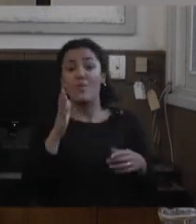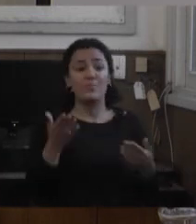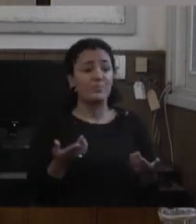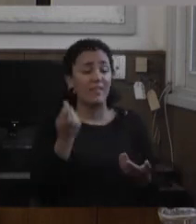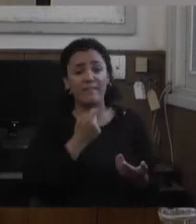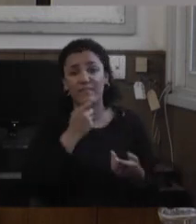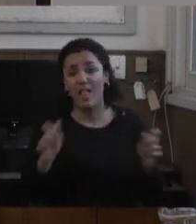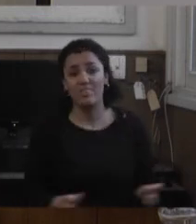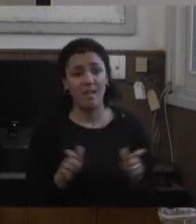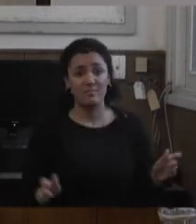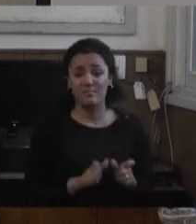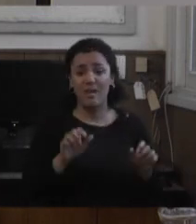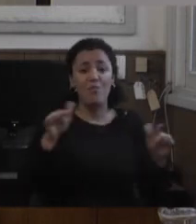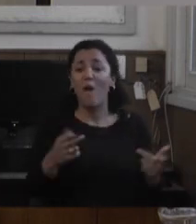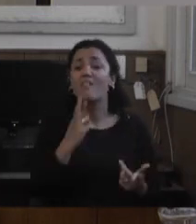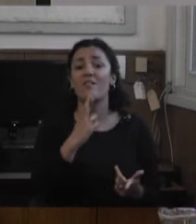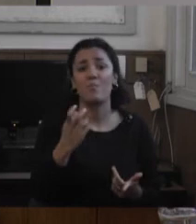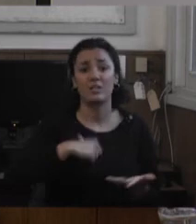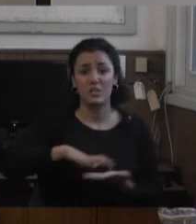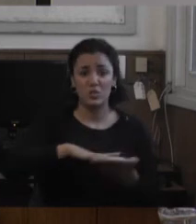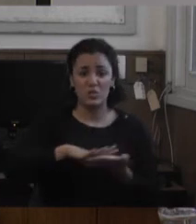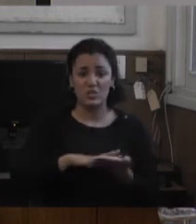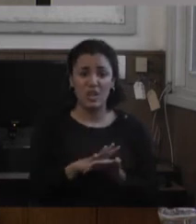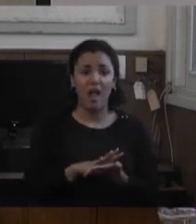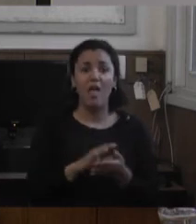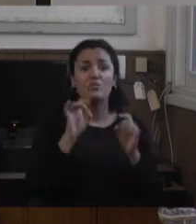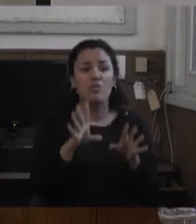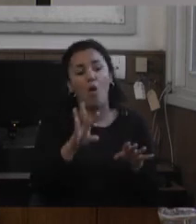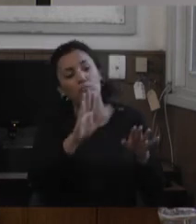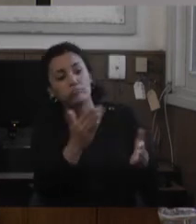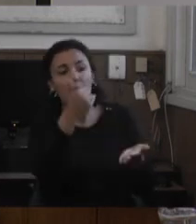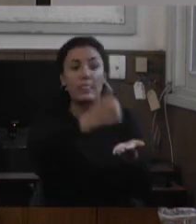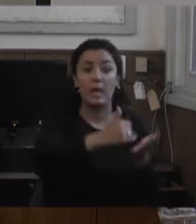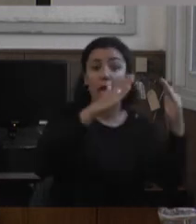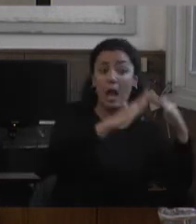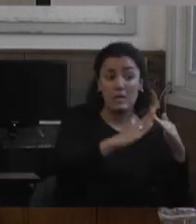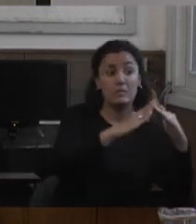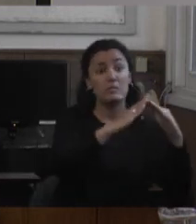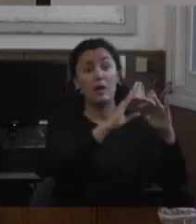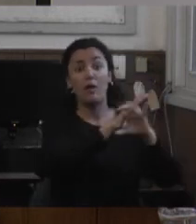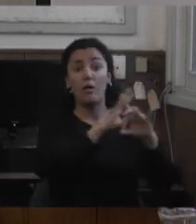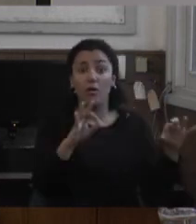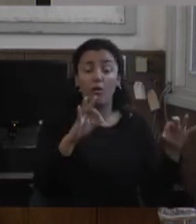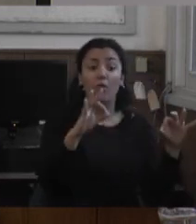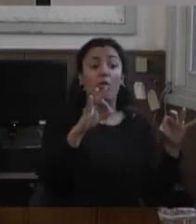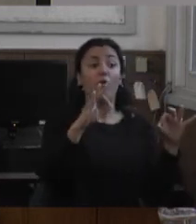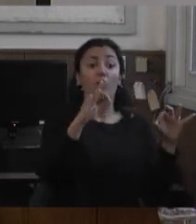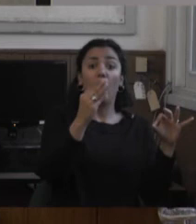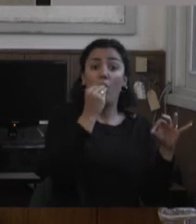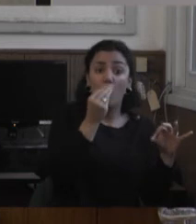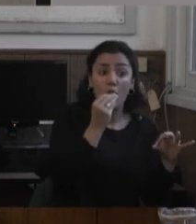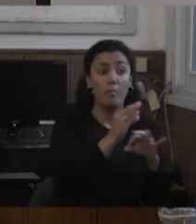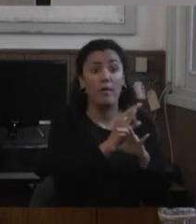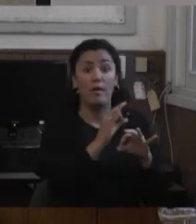sociales tratamos de descubrir sus necesidades básicas que esté que coma pero Eugenio tenía historia clínica no tenía